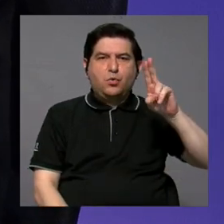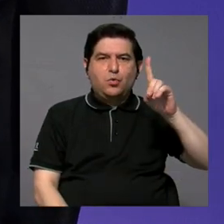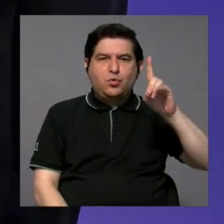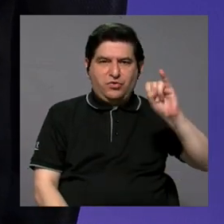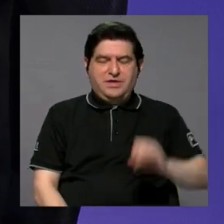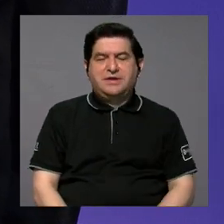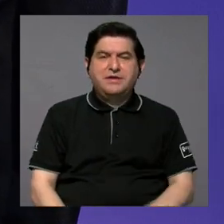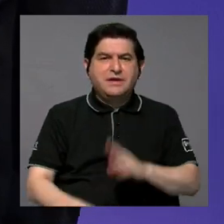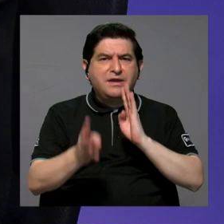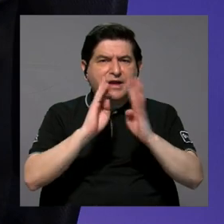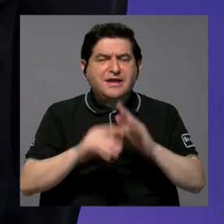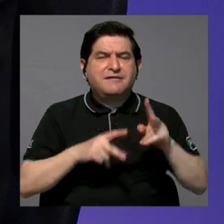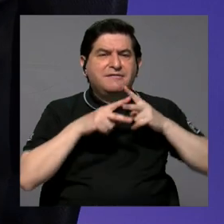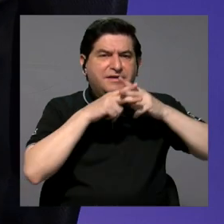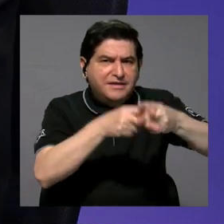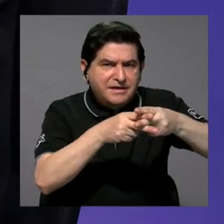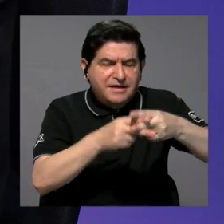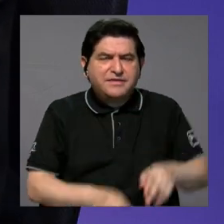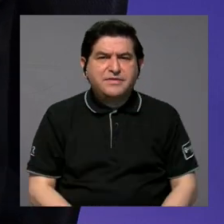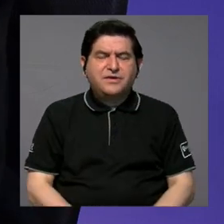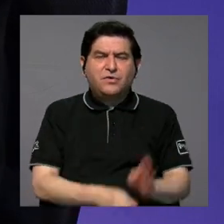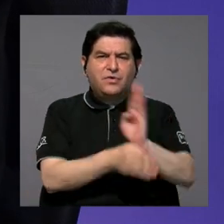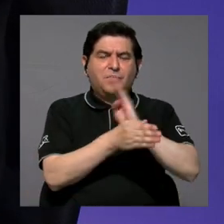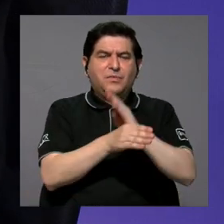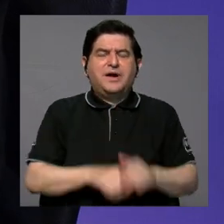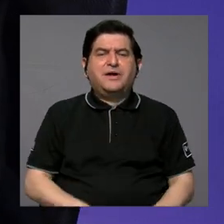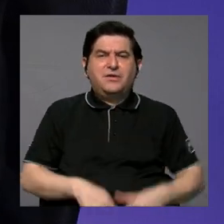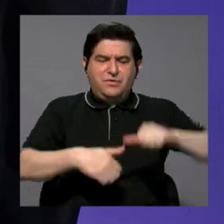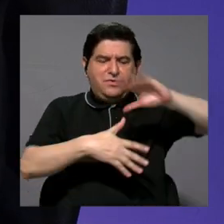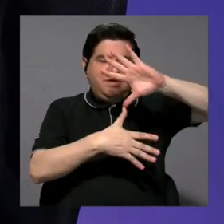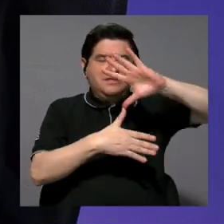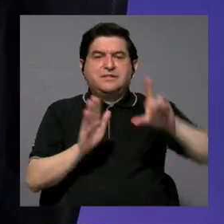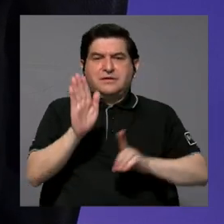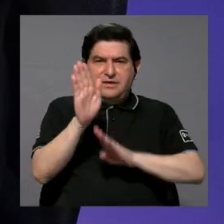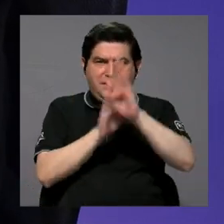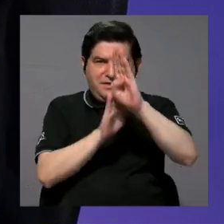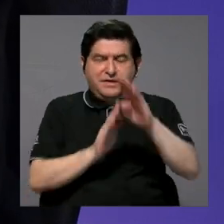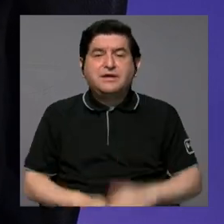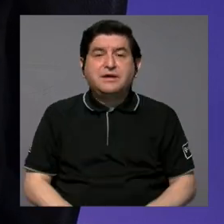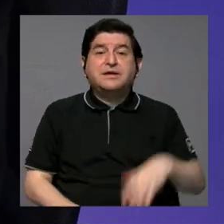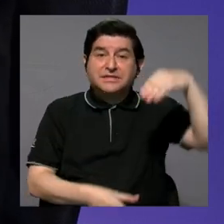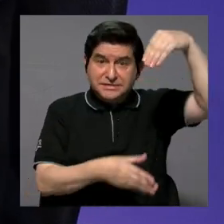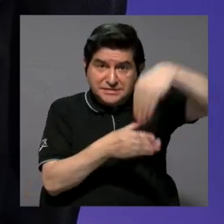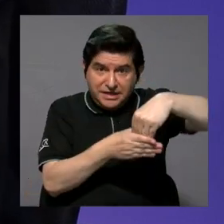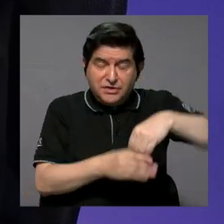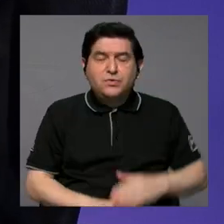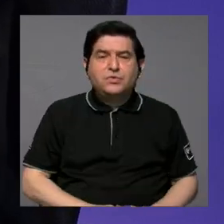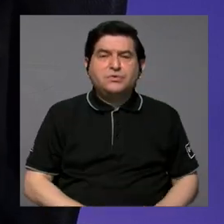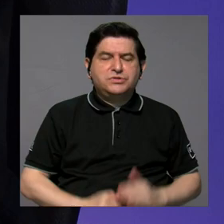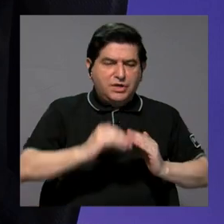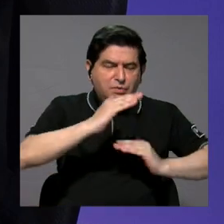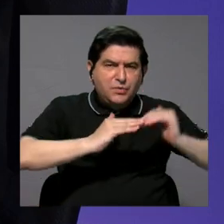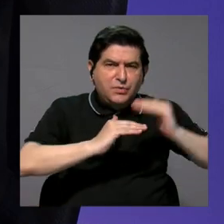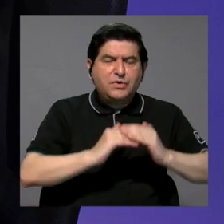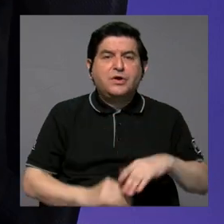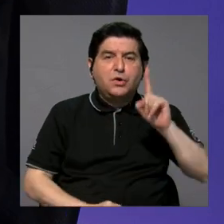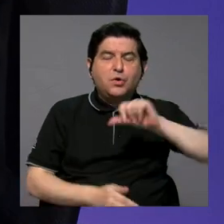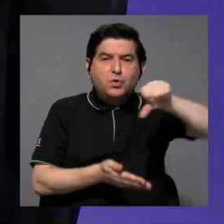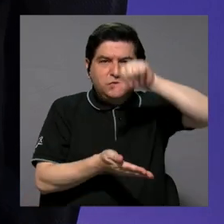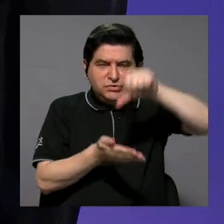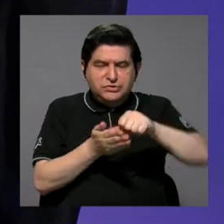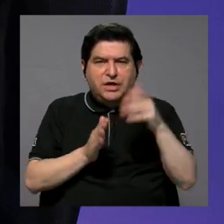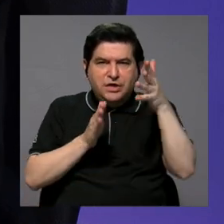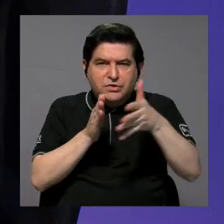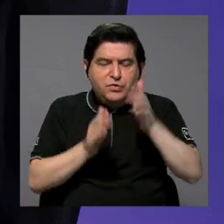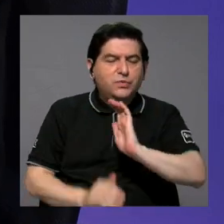habla del crédito que se obtiene con el Banco Interamericano de Desarrollo, también incorporan dentro de la edificación un centro de cuido